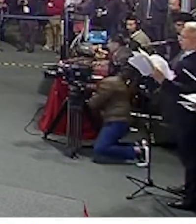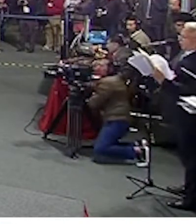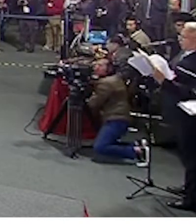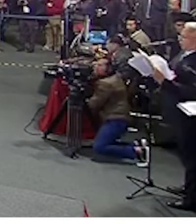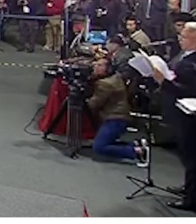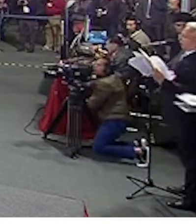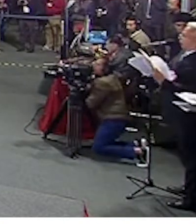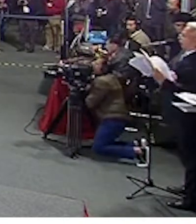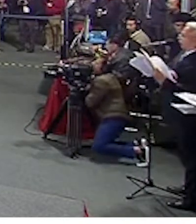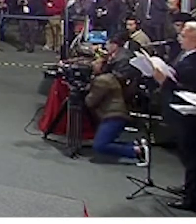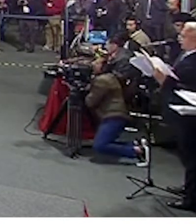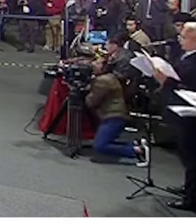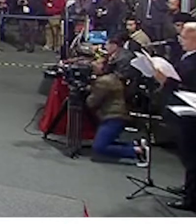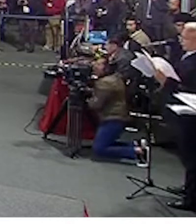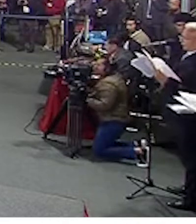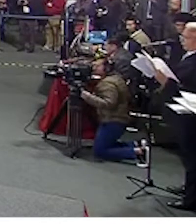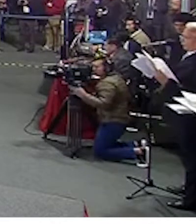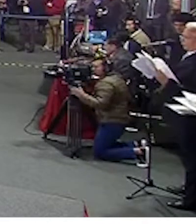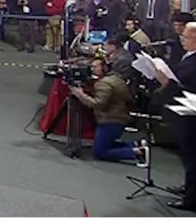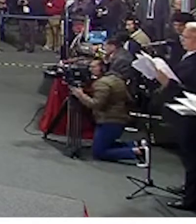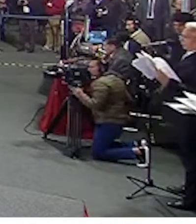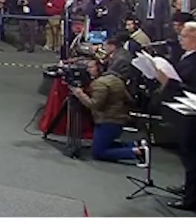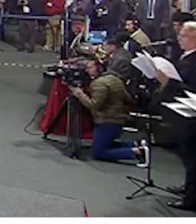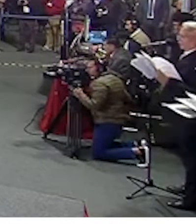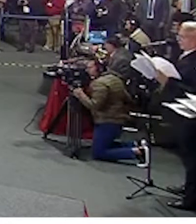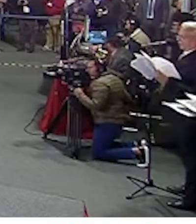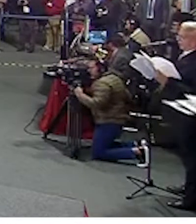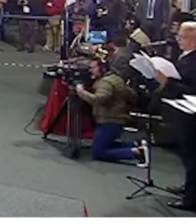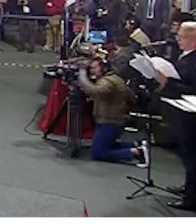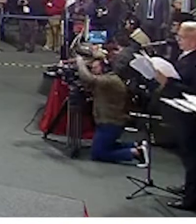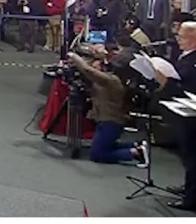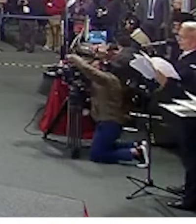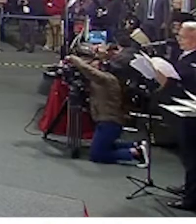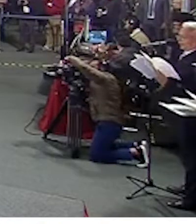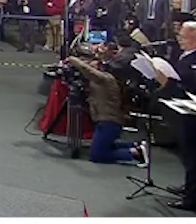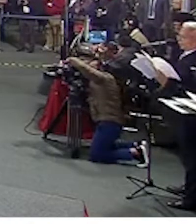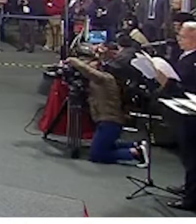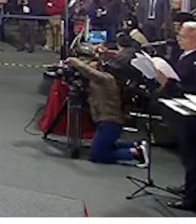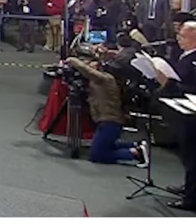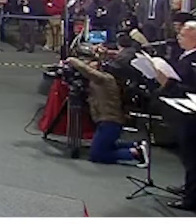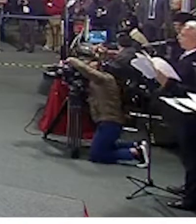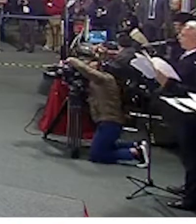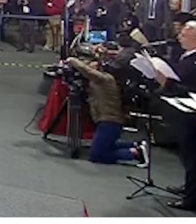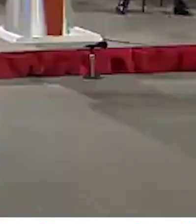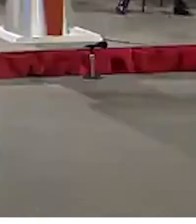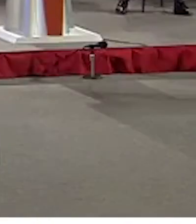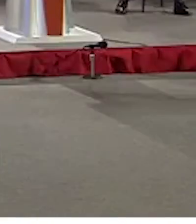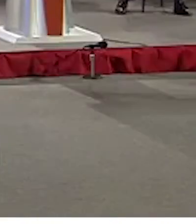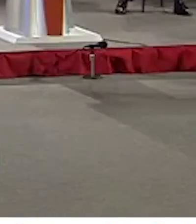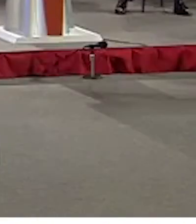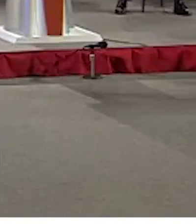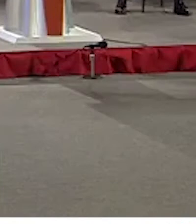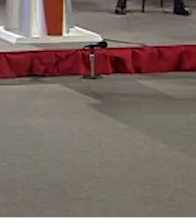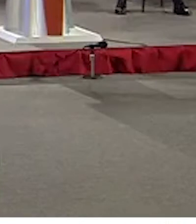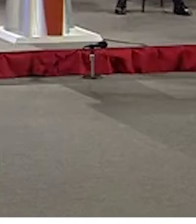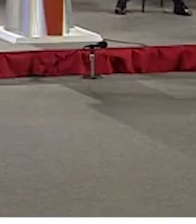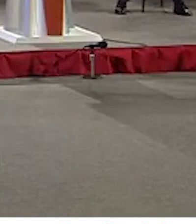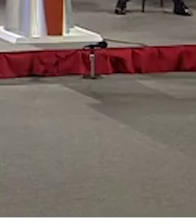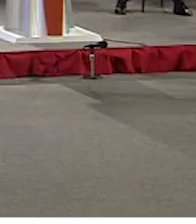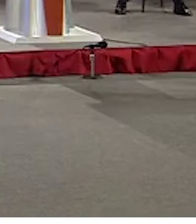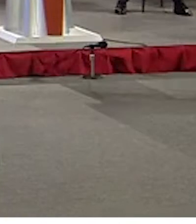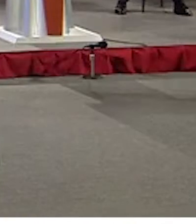Manuel López Obrador y el secretario de Salud procederán a la entrega de reconocimientos a los galardonados.